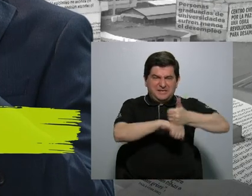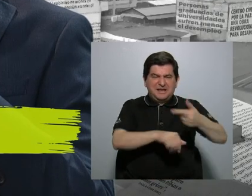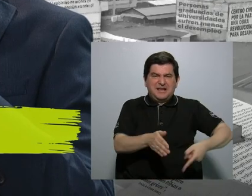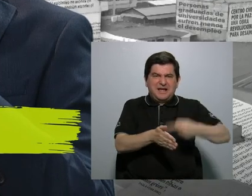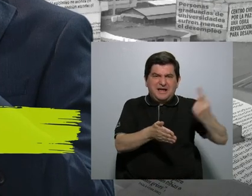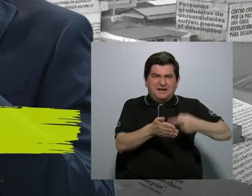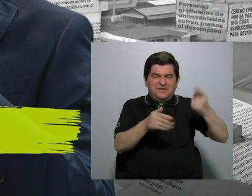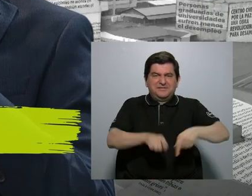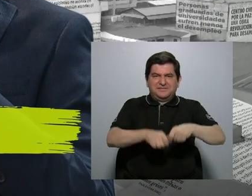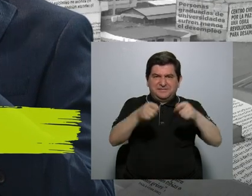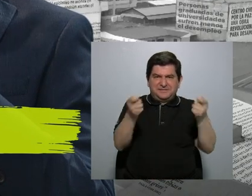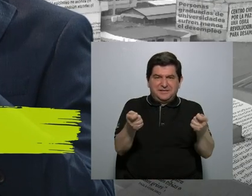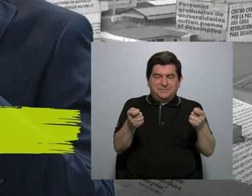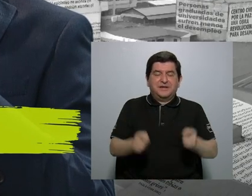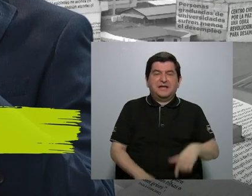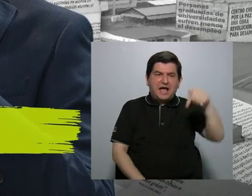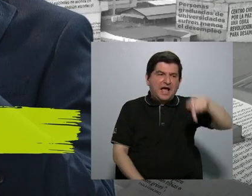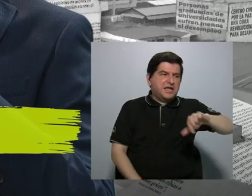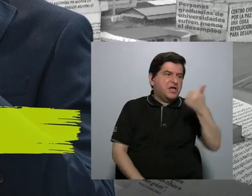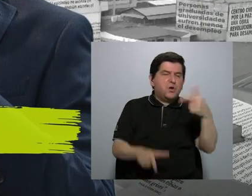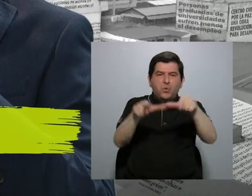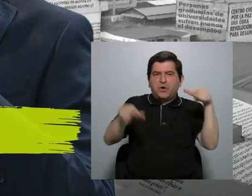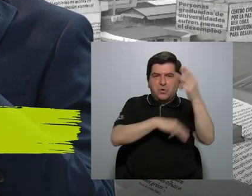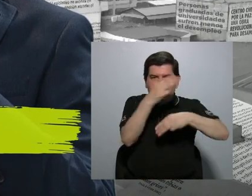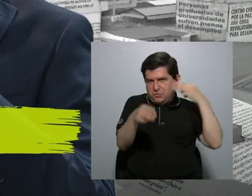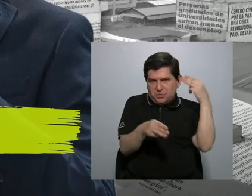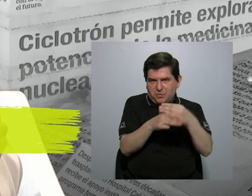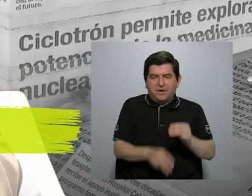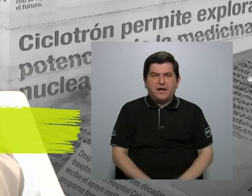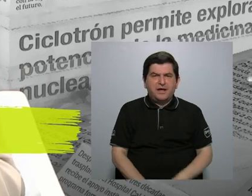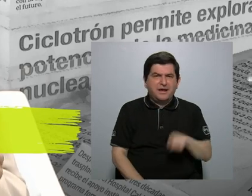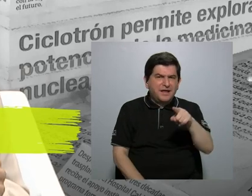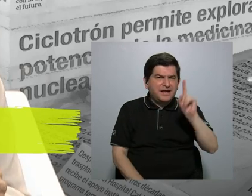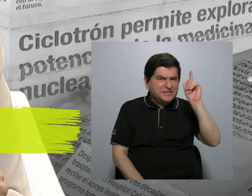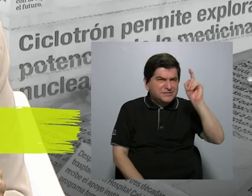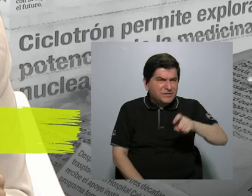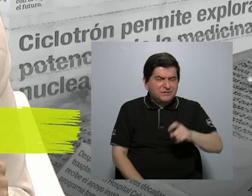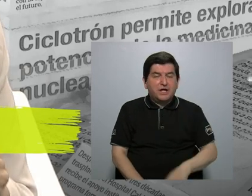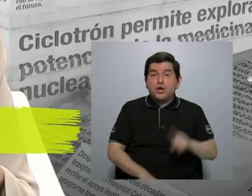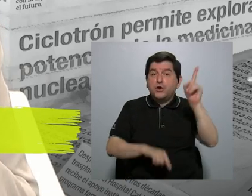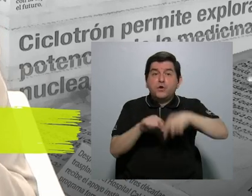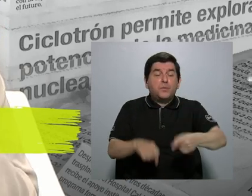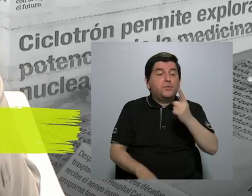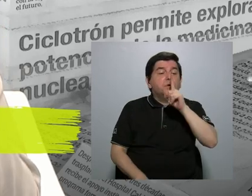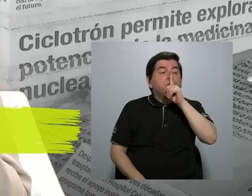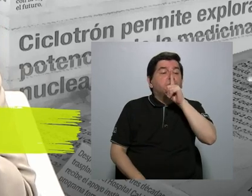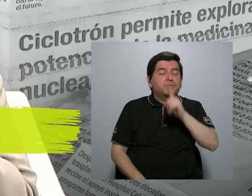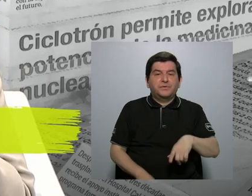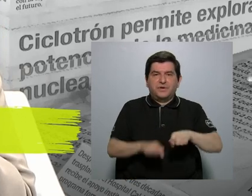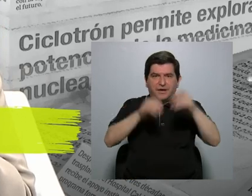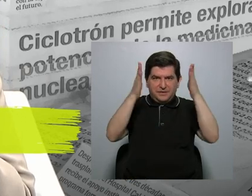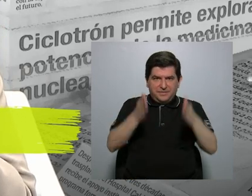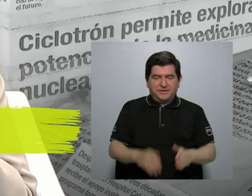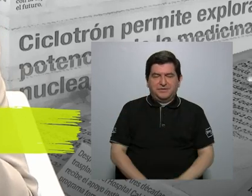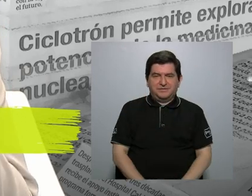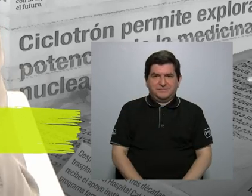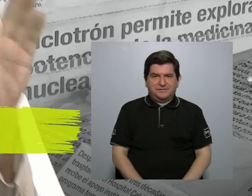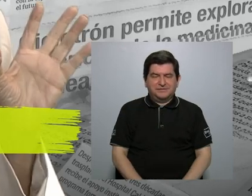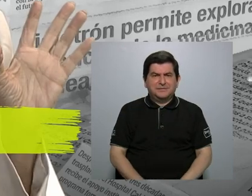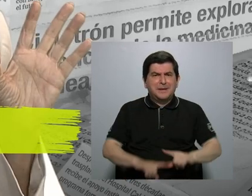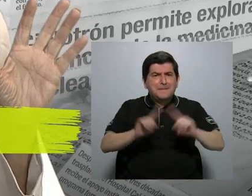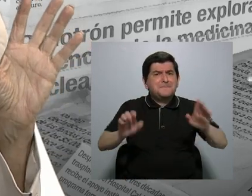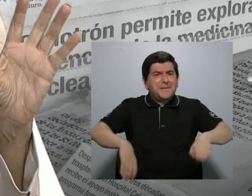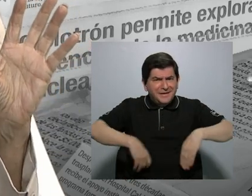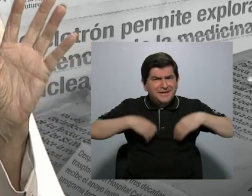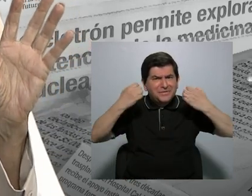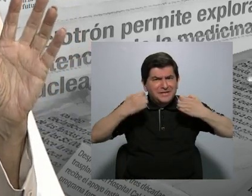oportunidades a la prensa, ni aquí ni en ninguna parte del mundo. Eso debería ser. No pueden acallar a los periodistas. No pueden acallar a los periodistas, pero